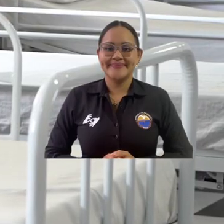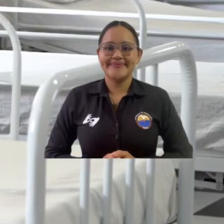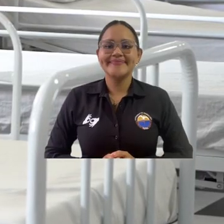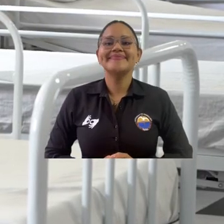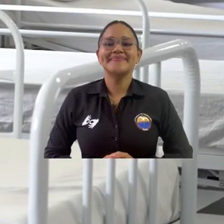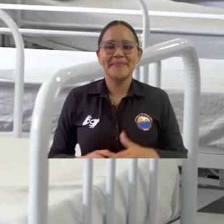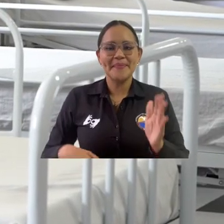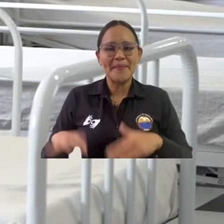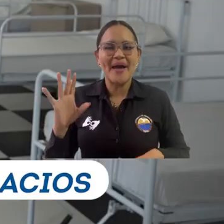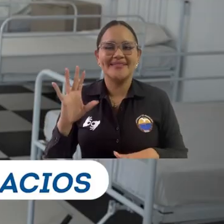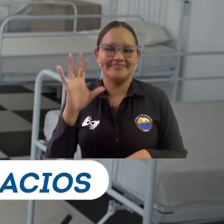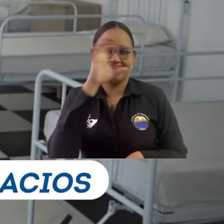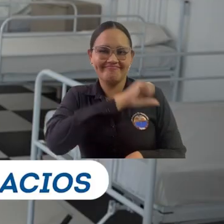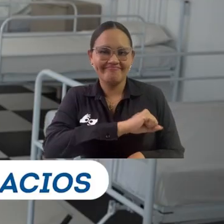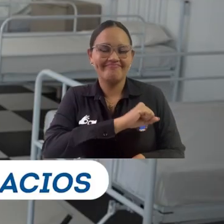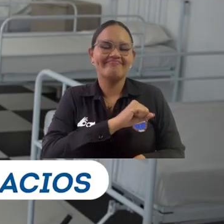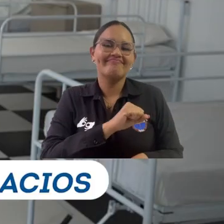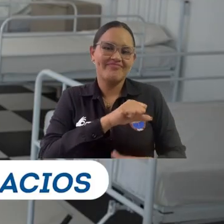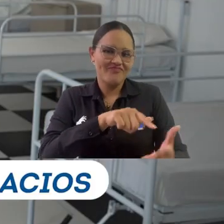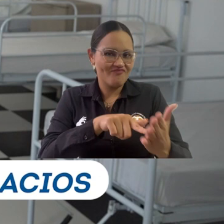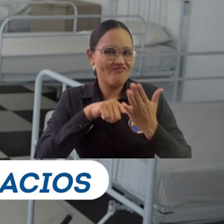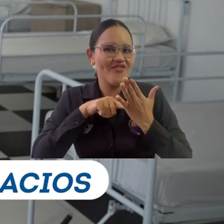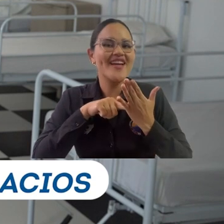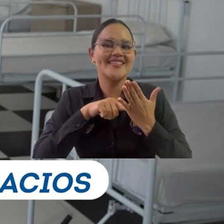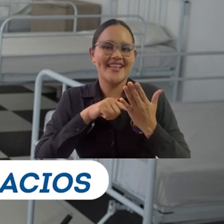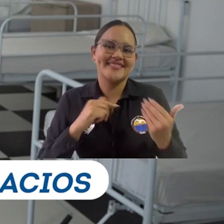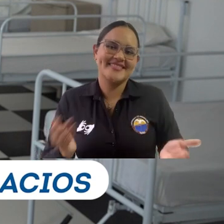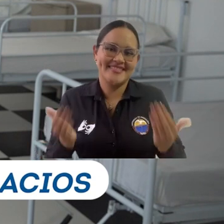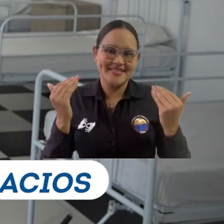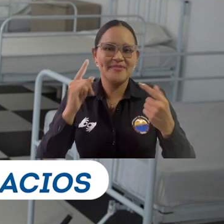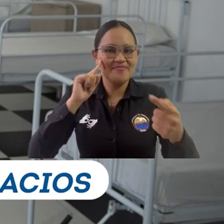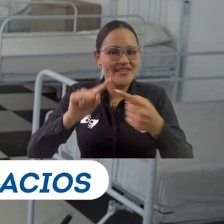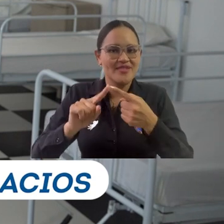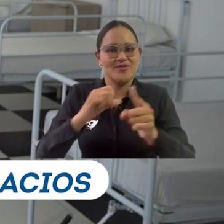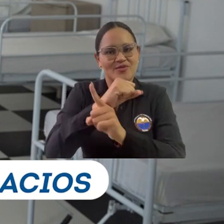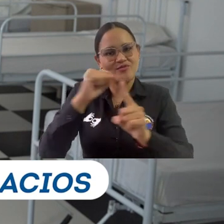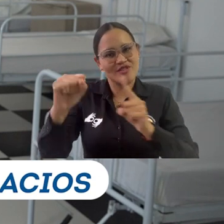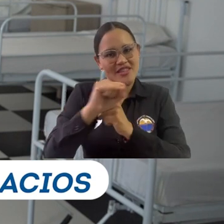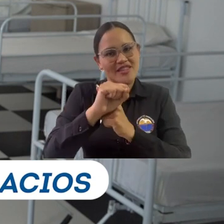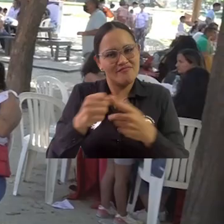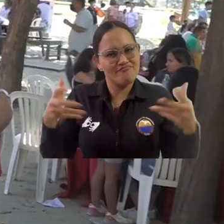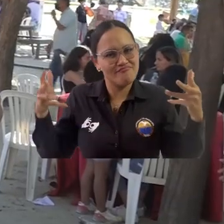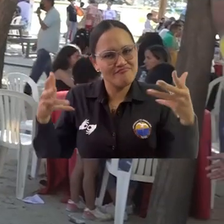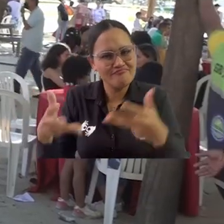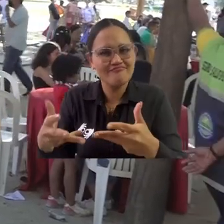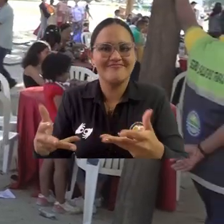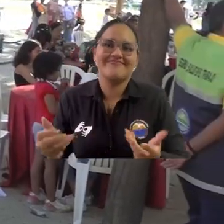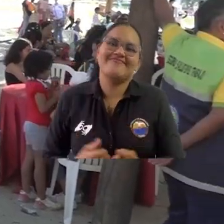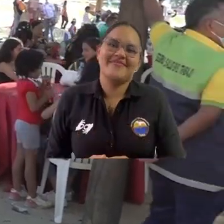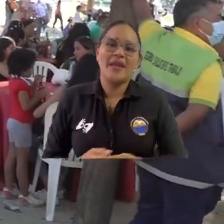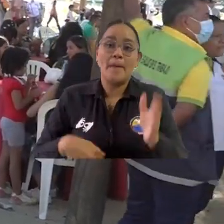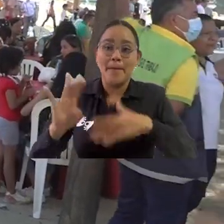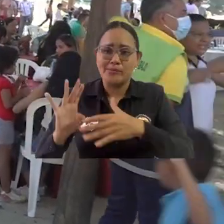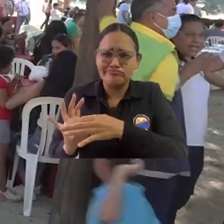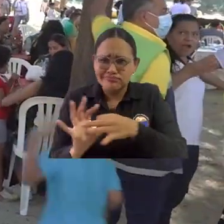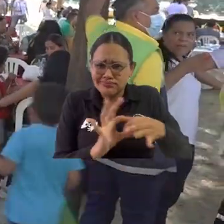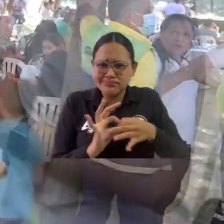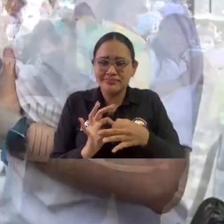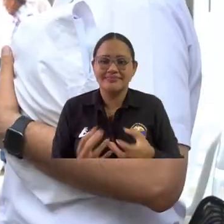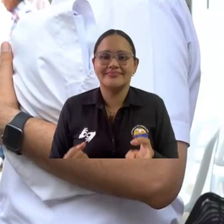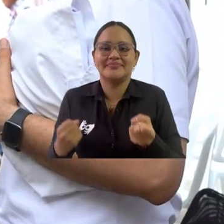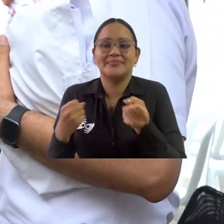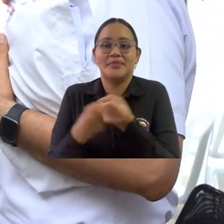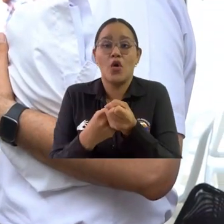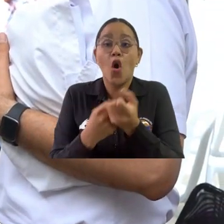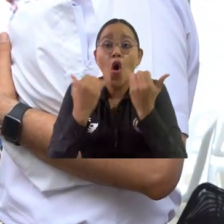Es una manifestación concreta de lo que se puede lograr en pro de la sociedad a partir de la unión de fuerzas. La